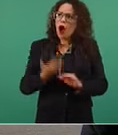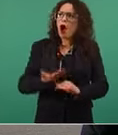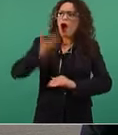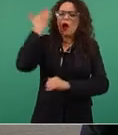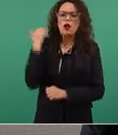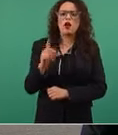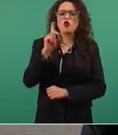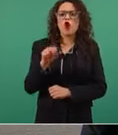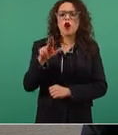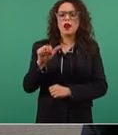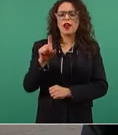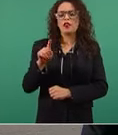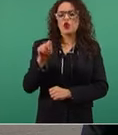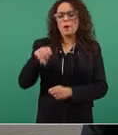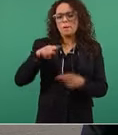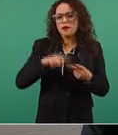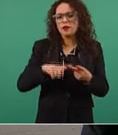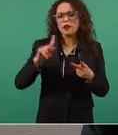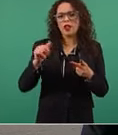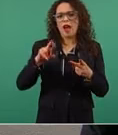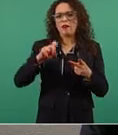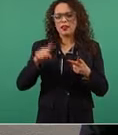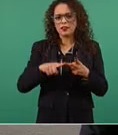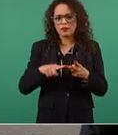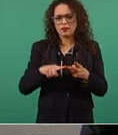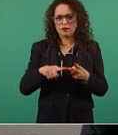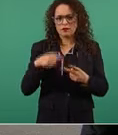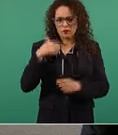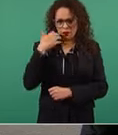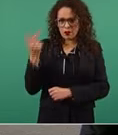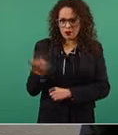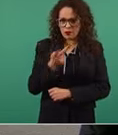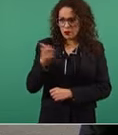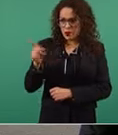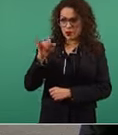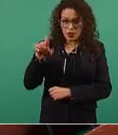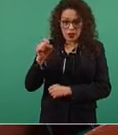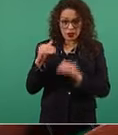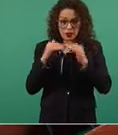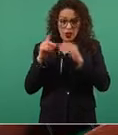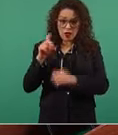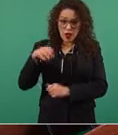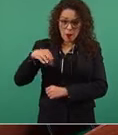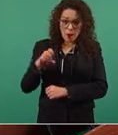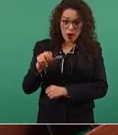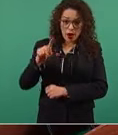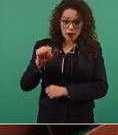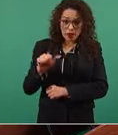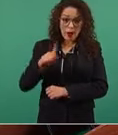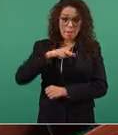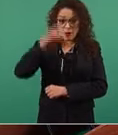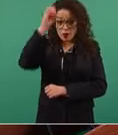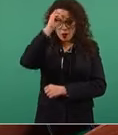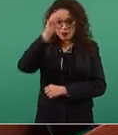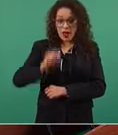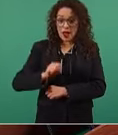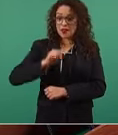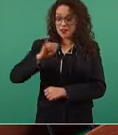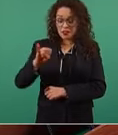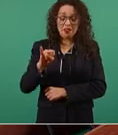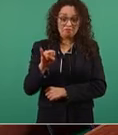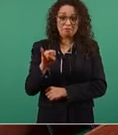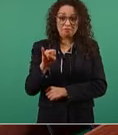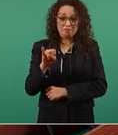¿López Obrador es un demócrata, Jorge? Yo creo que hasta el momento sí. Yo no tengo la menor duda que